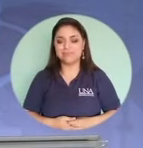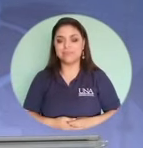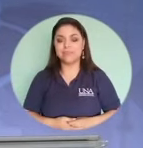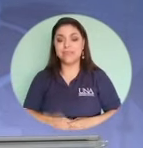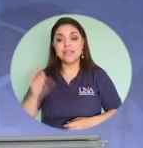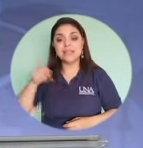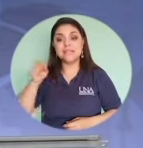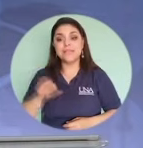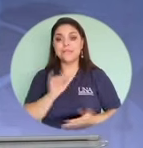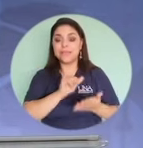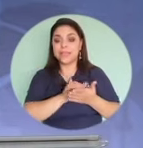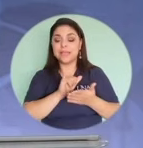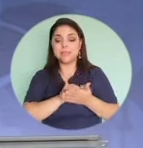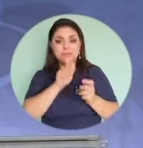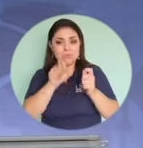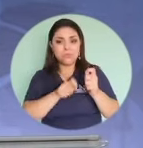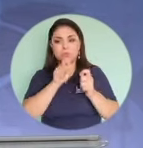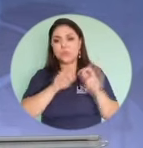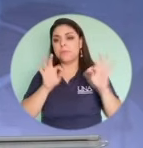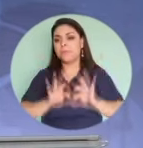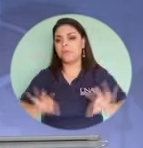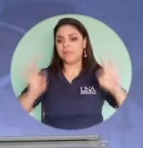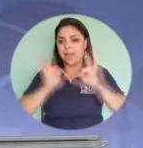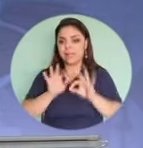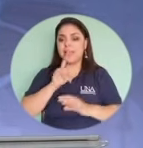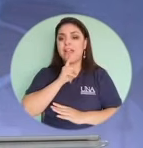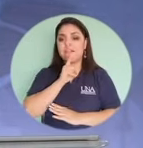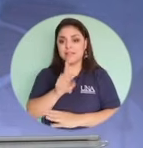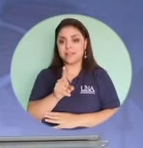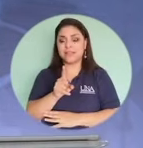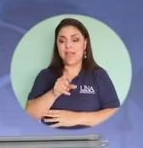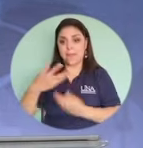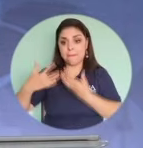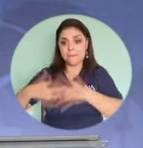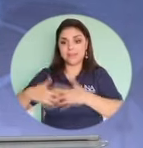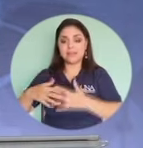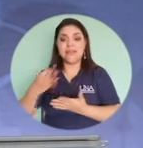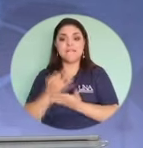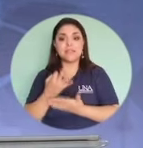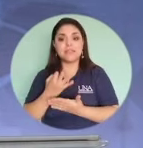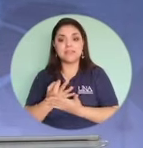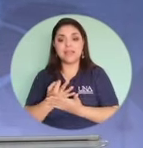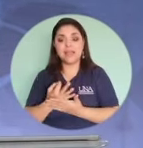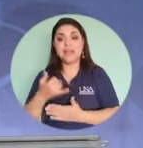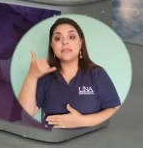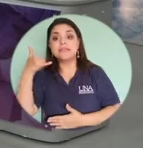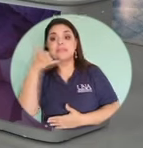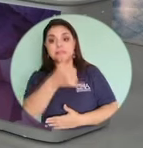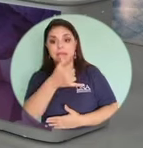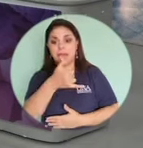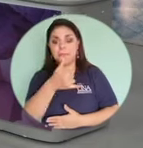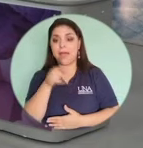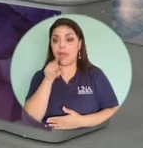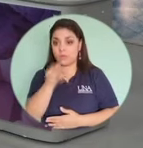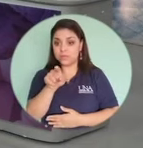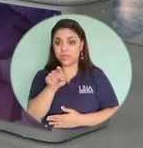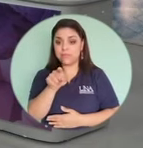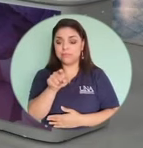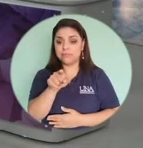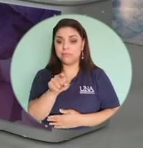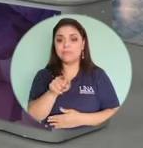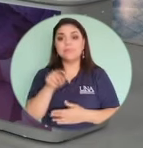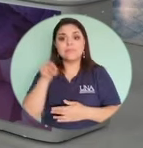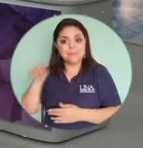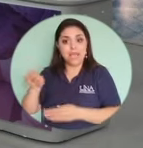punto es bien importante. sea, si la entidad financiera es la que le está llamando a usted como cliente, conoce sus datos.